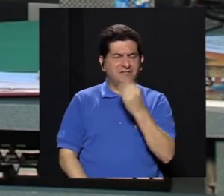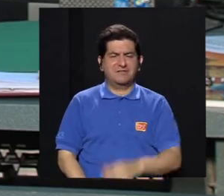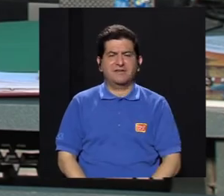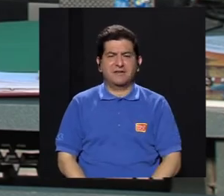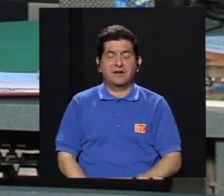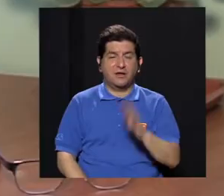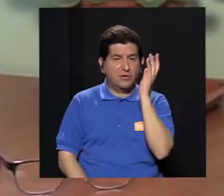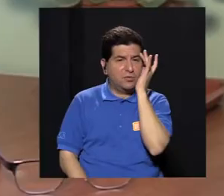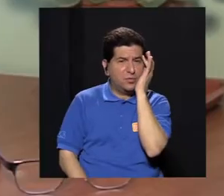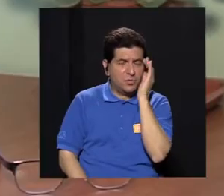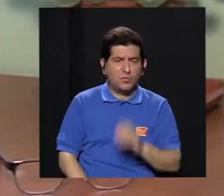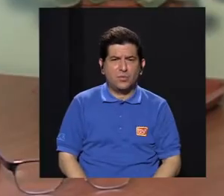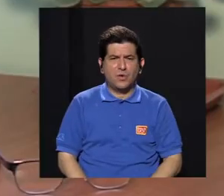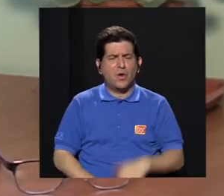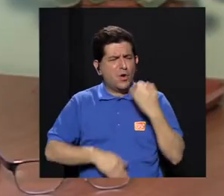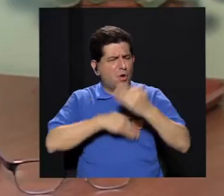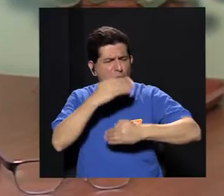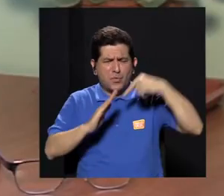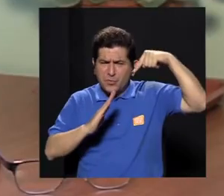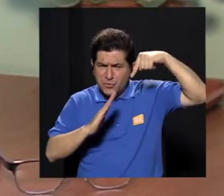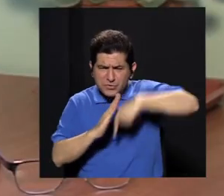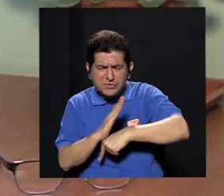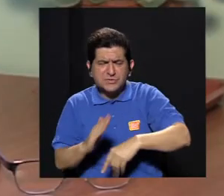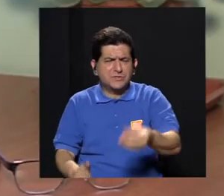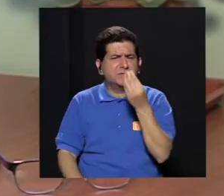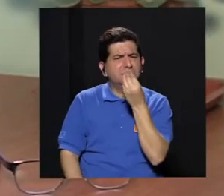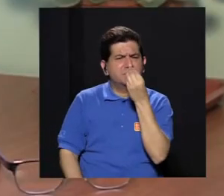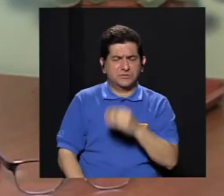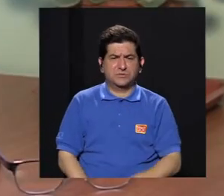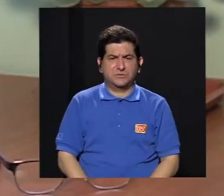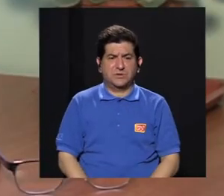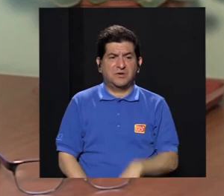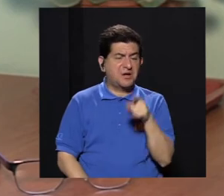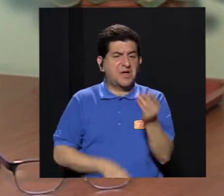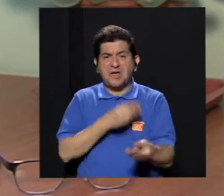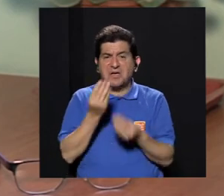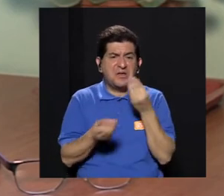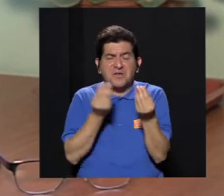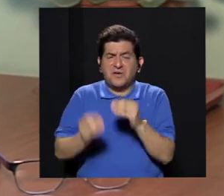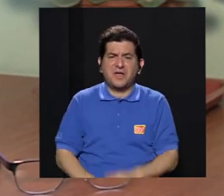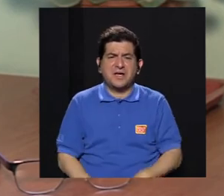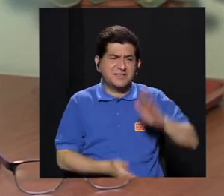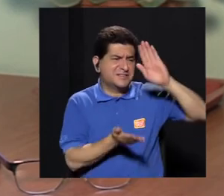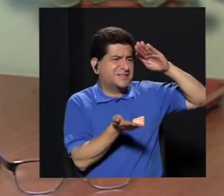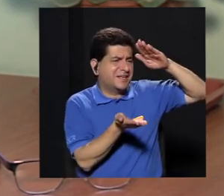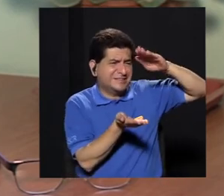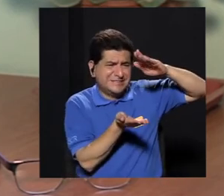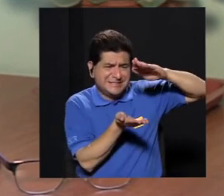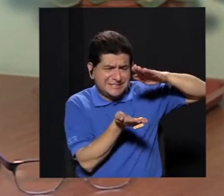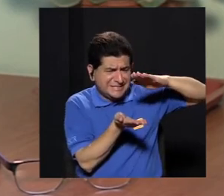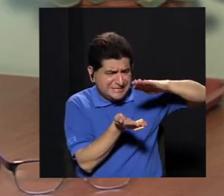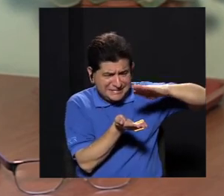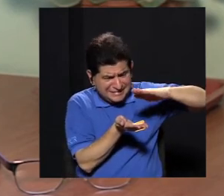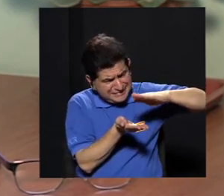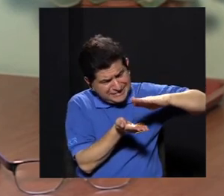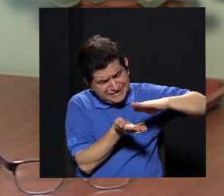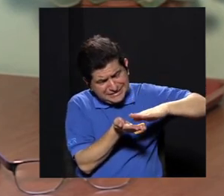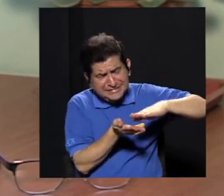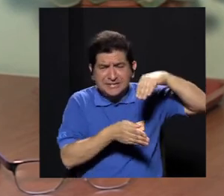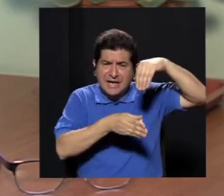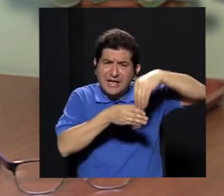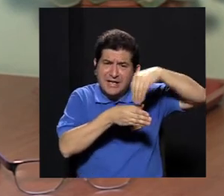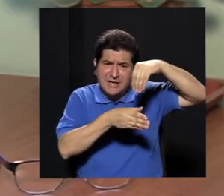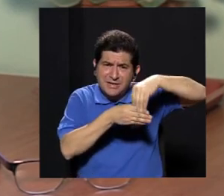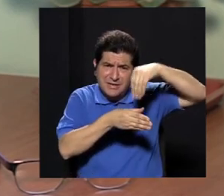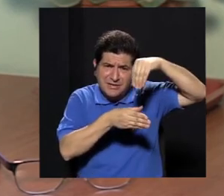calidad nutricional. Hay mucha preocupación por el ultraprocesamiento de alimentos, que lo que hacen es mermar todavía